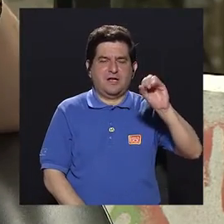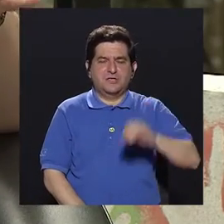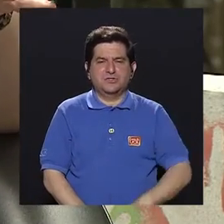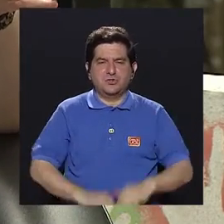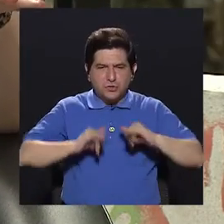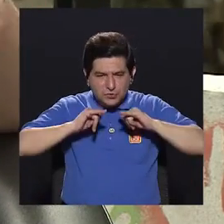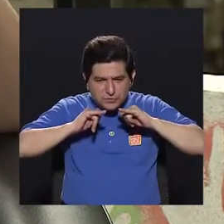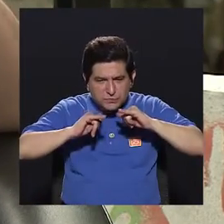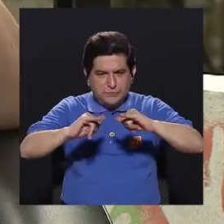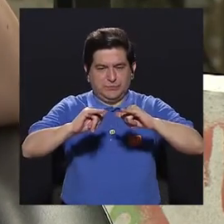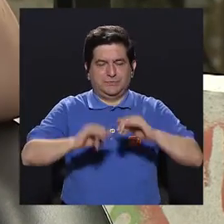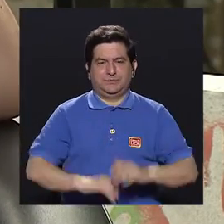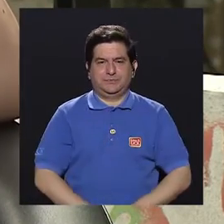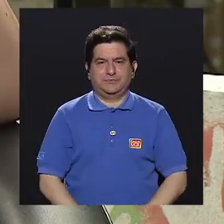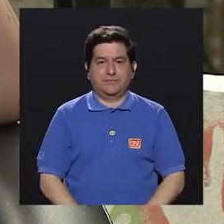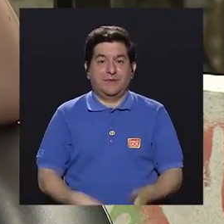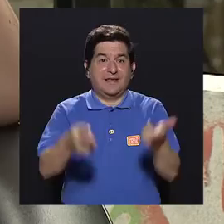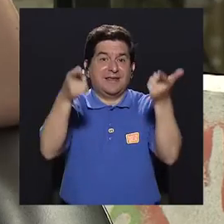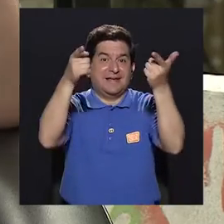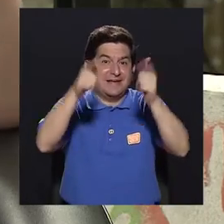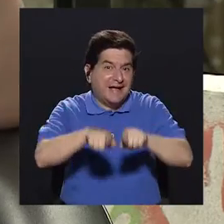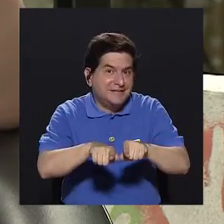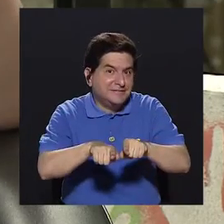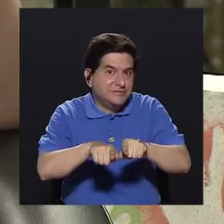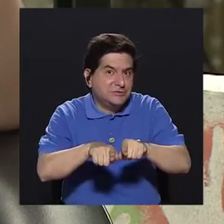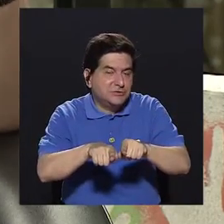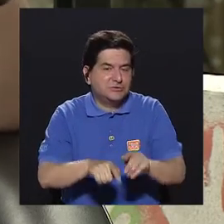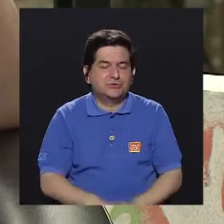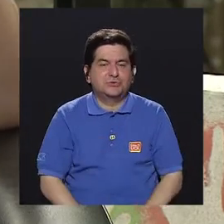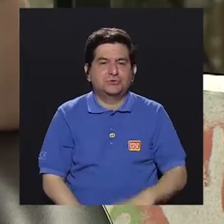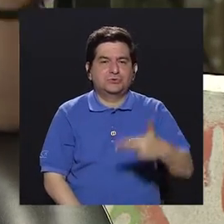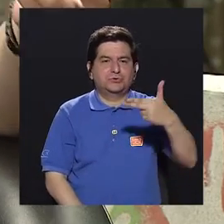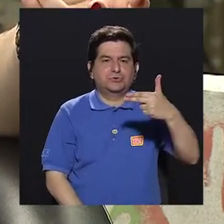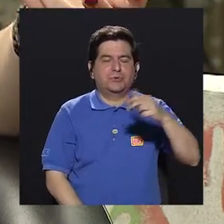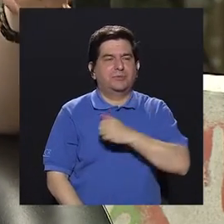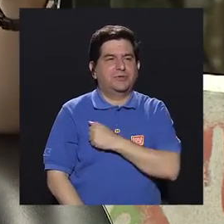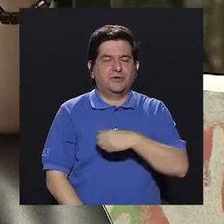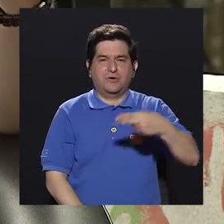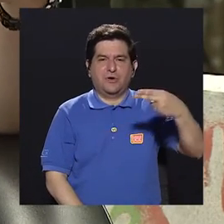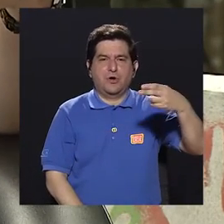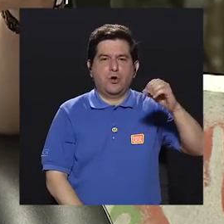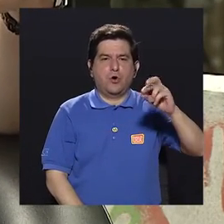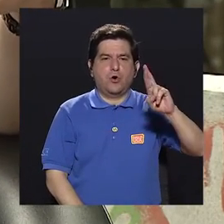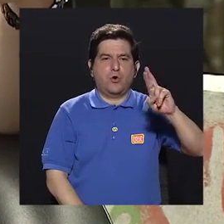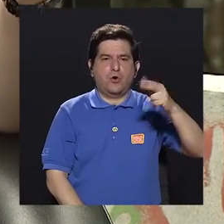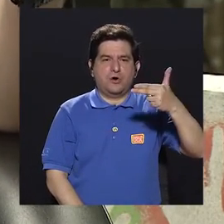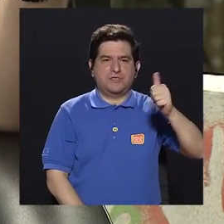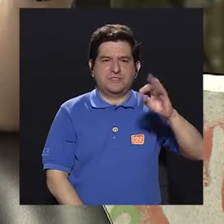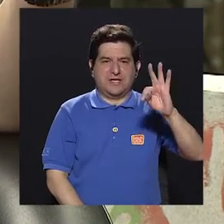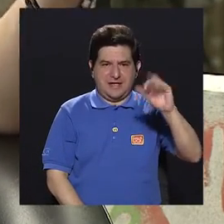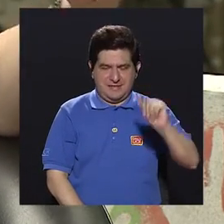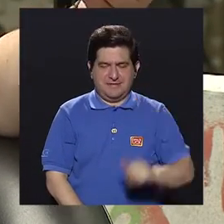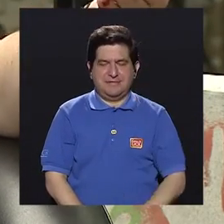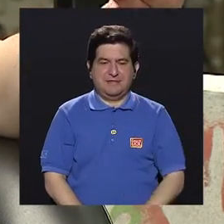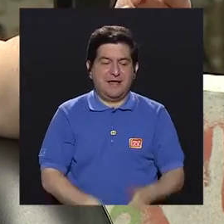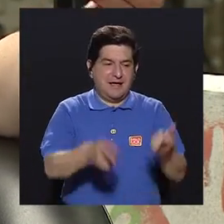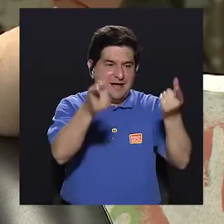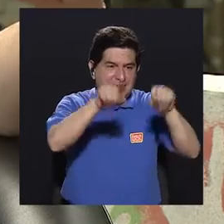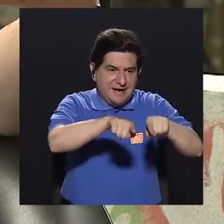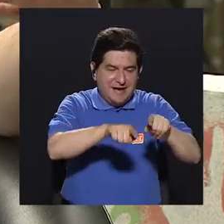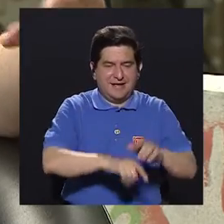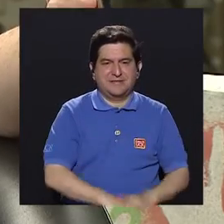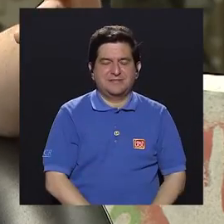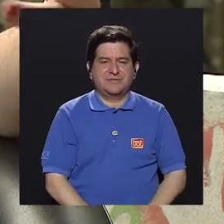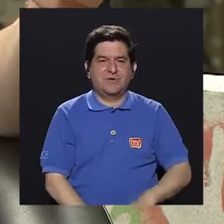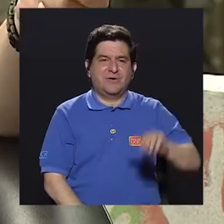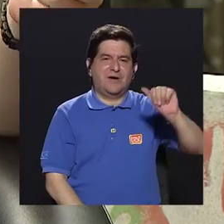y en el caso de la horchata que se puede hacer, de la semilla de la almendra